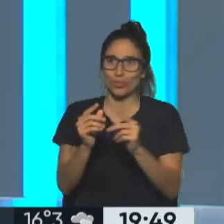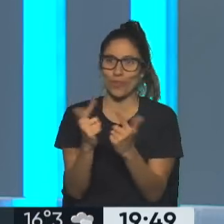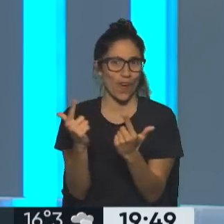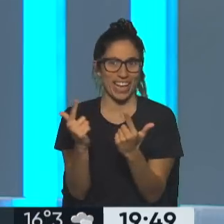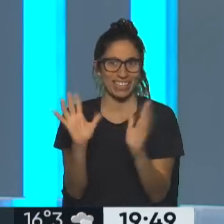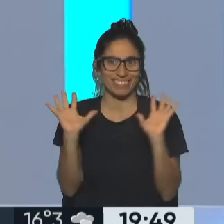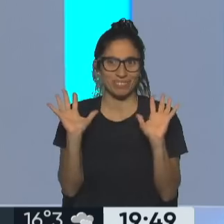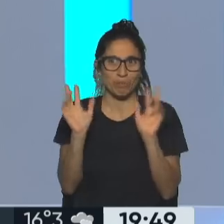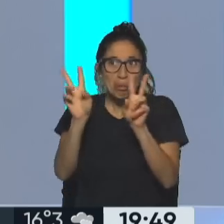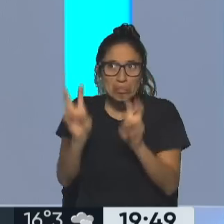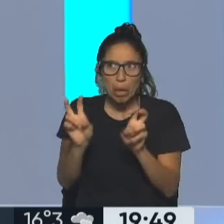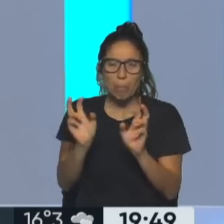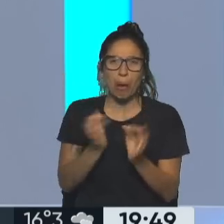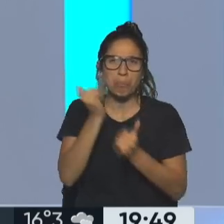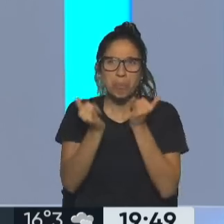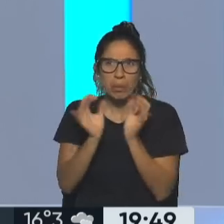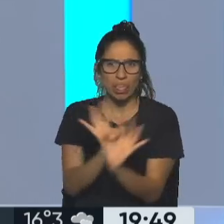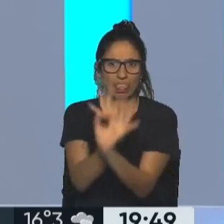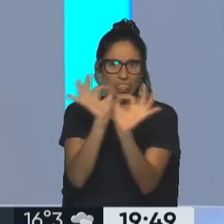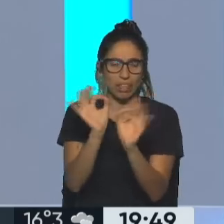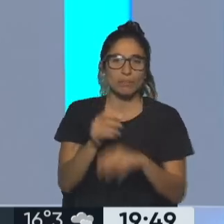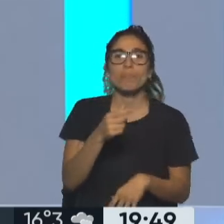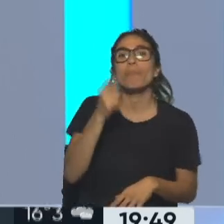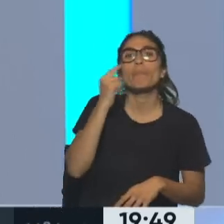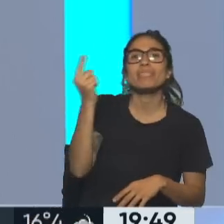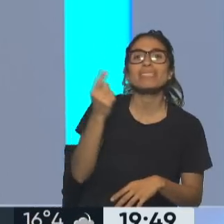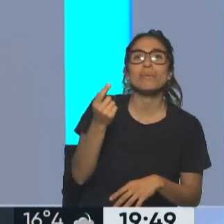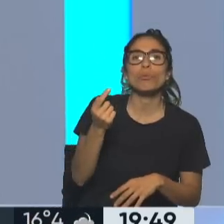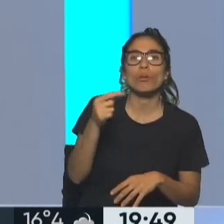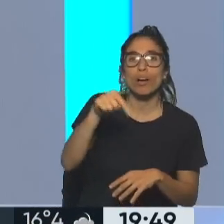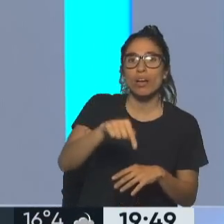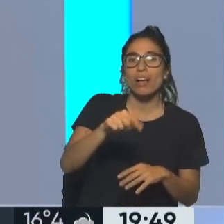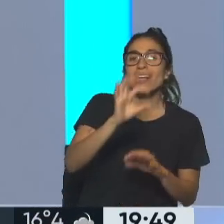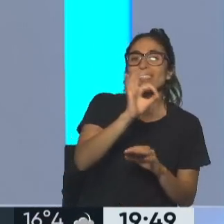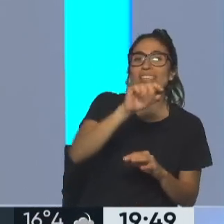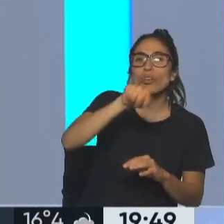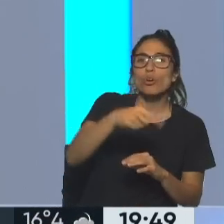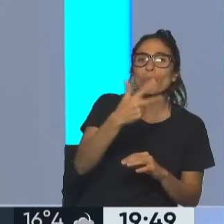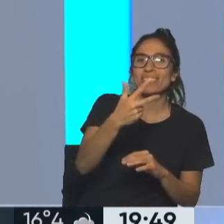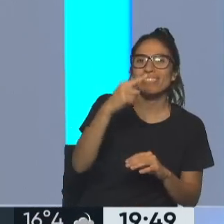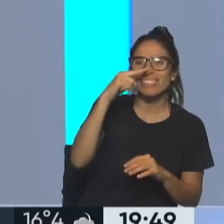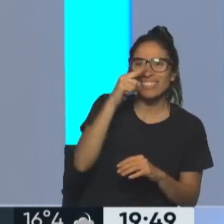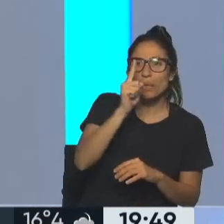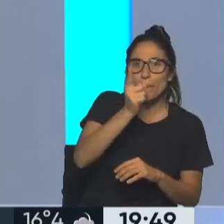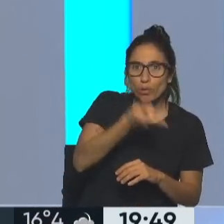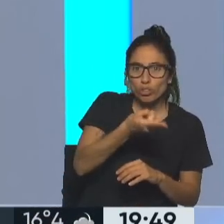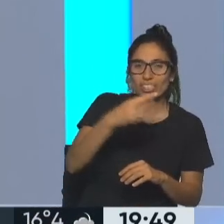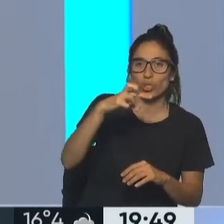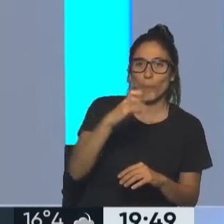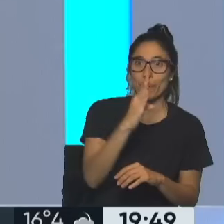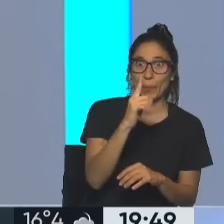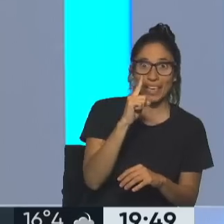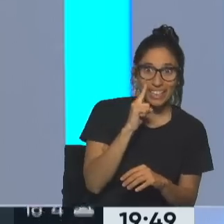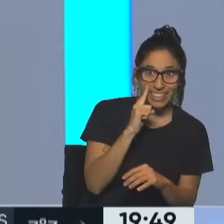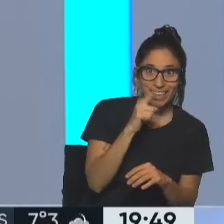ajuste. Imaginémonos un Estado como Israel, Argentina invierte el 0,37% del PBI en